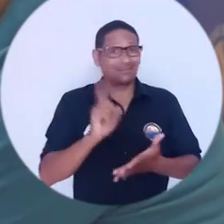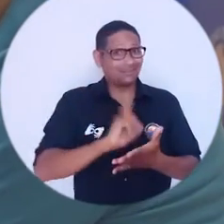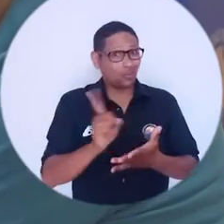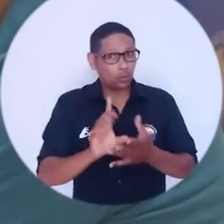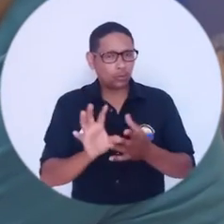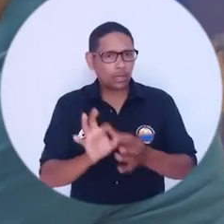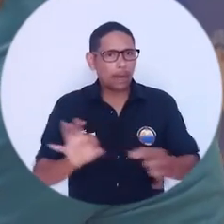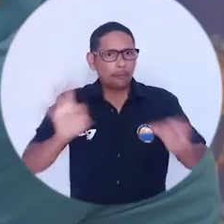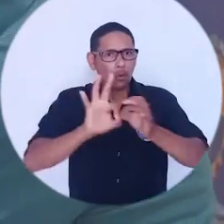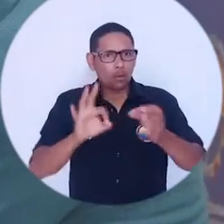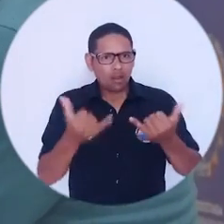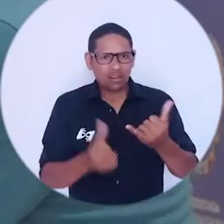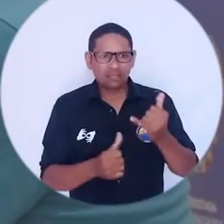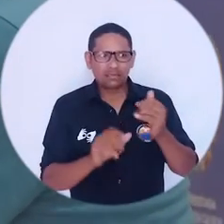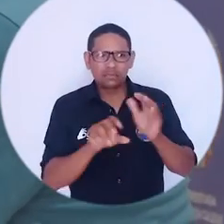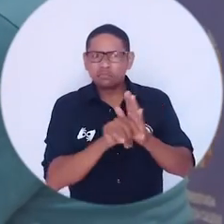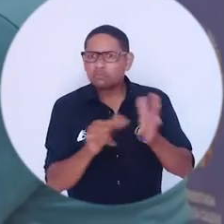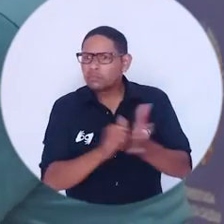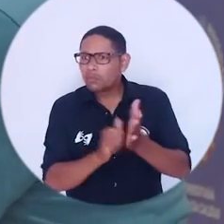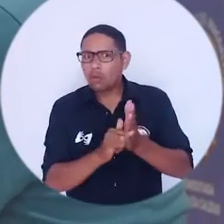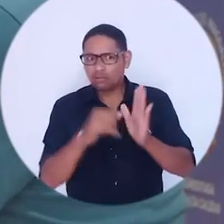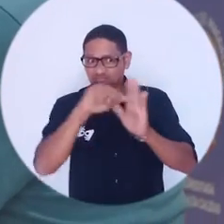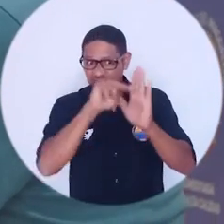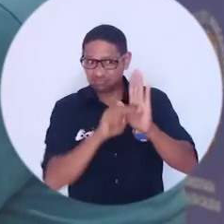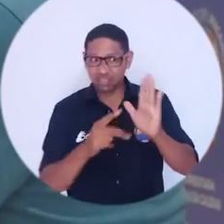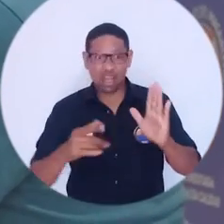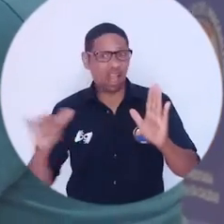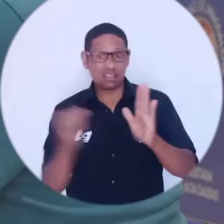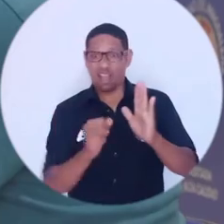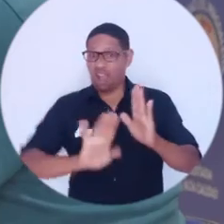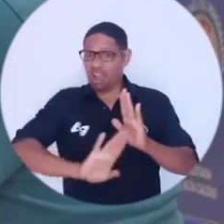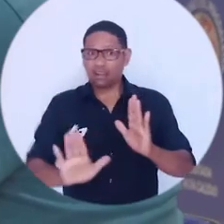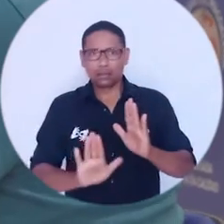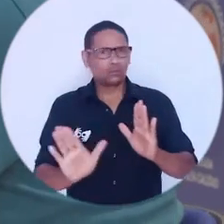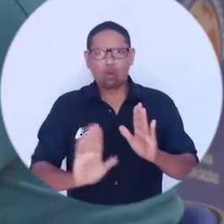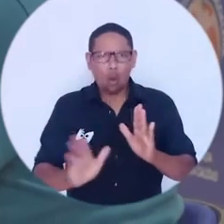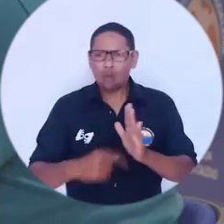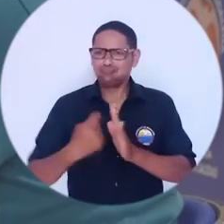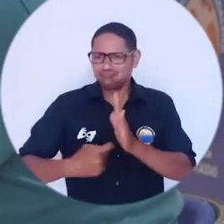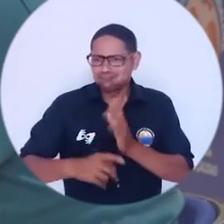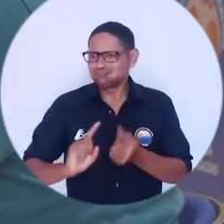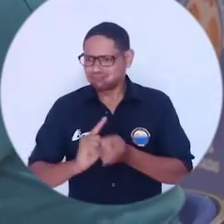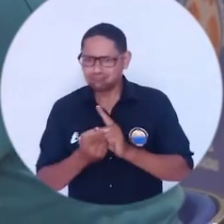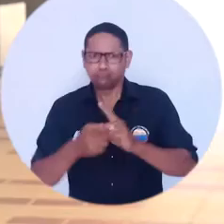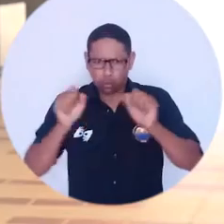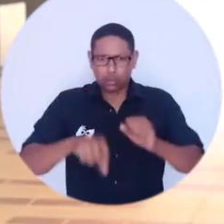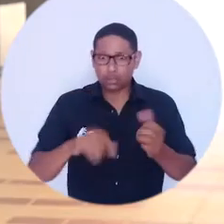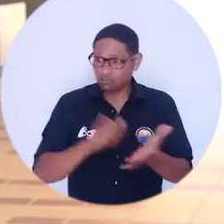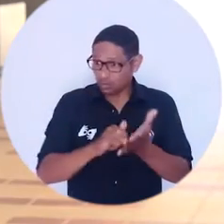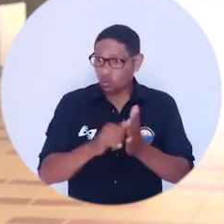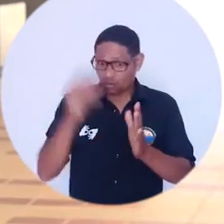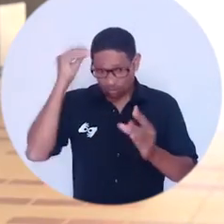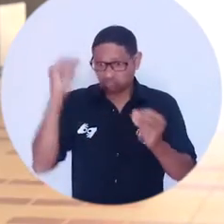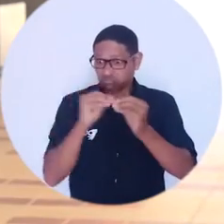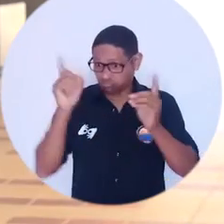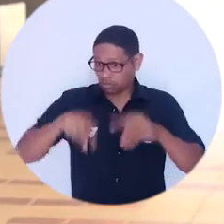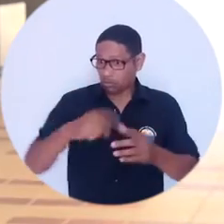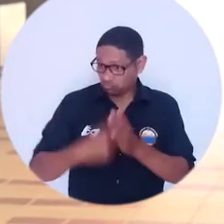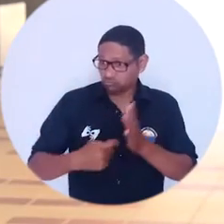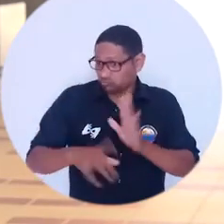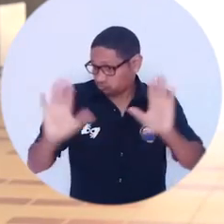disposición flexible, es decir, estas normas no están escritas en piedra. Si hay que ajustarlas, las ajustamos incluyendo este mismo acuerdo. Se incorporan